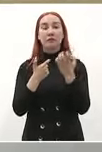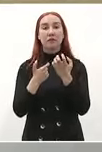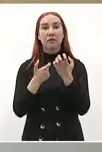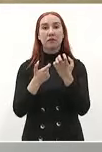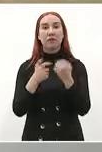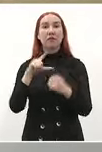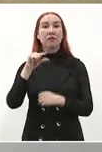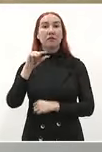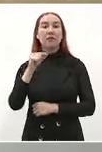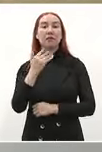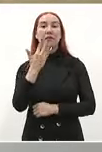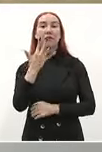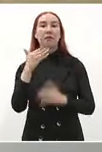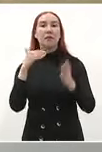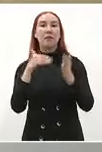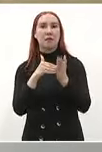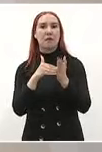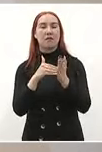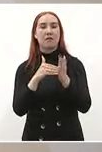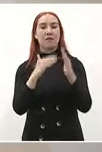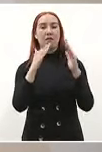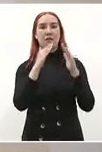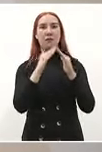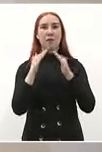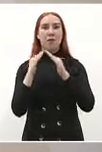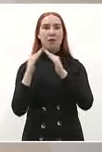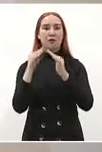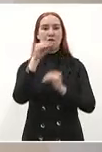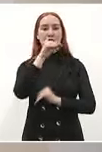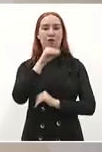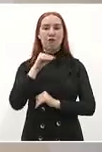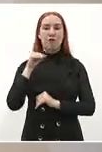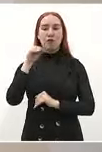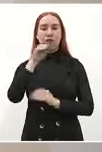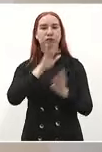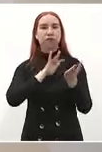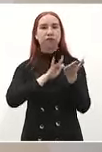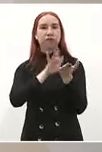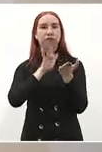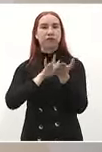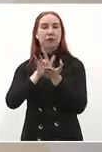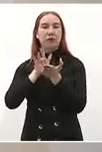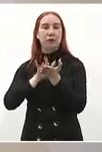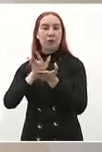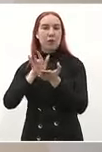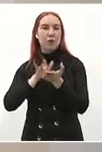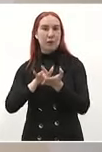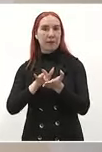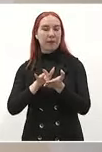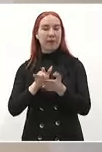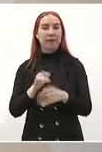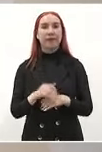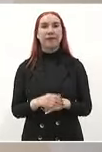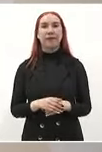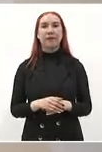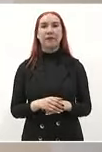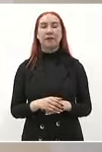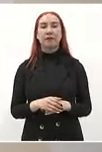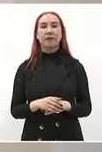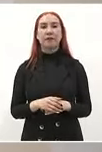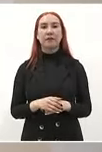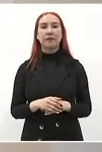775 mil viviendas en San Luis Potosí y ya están recibiendo apoyo